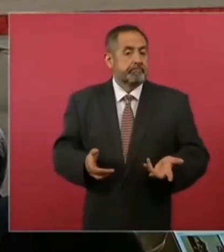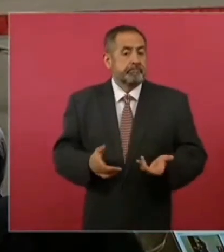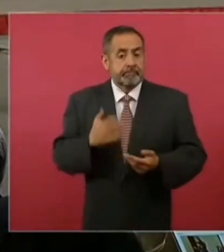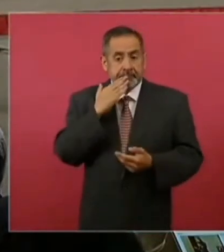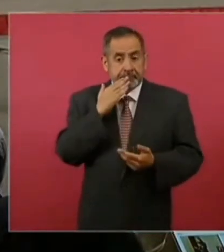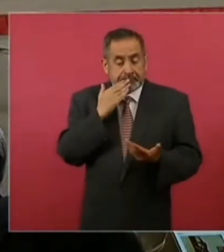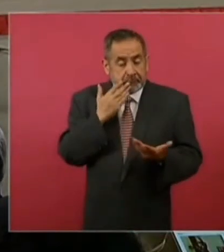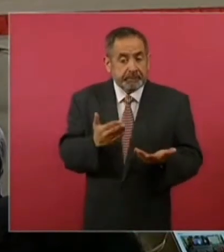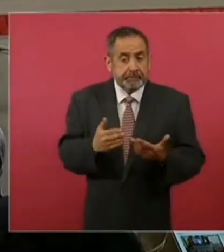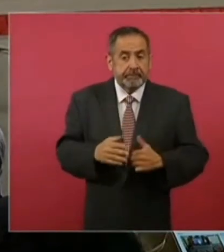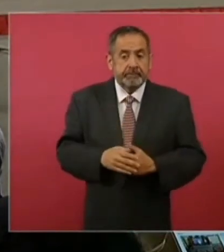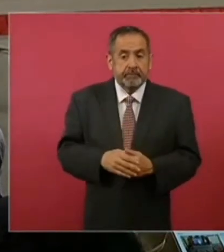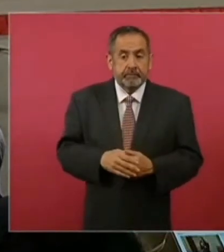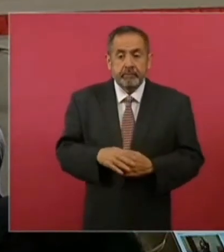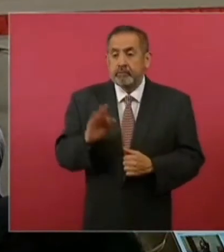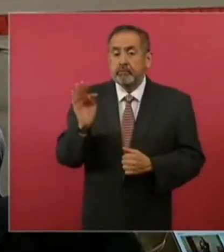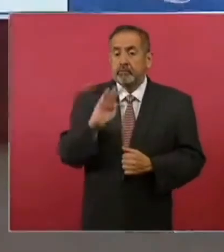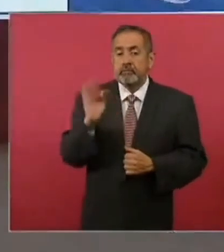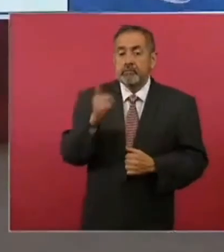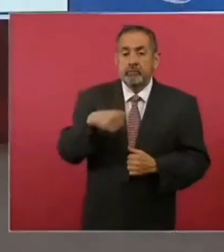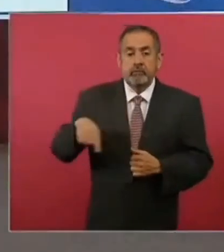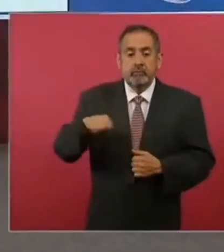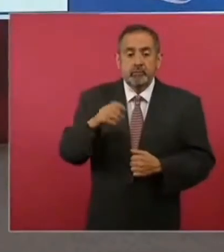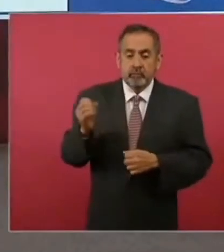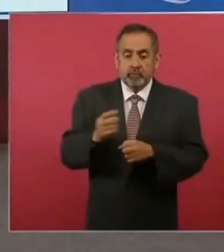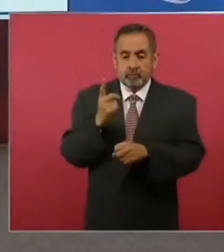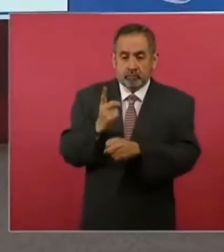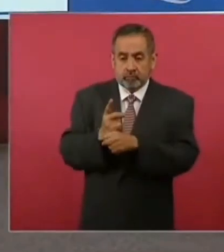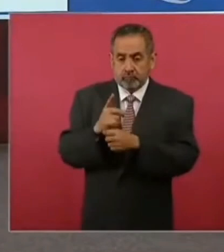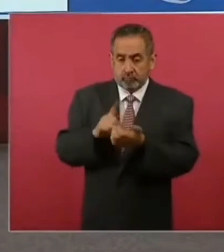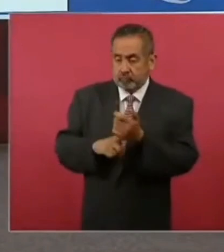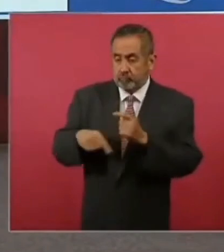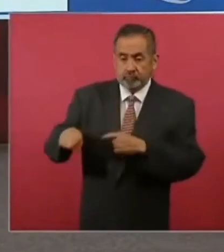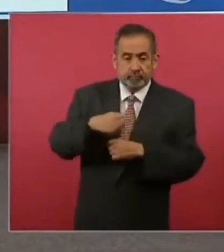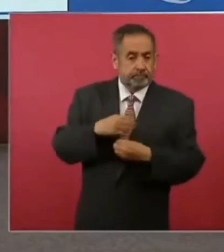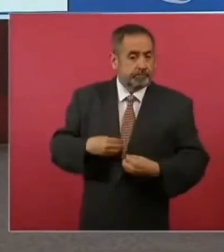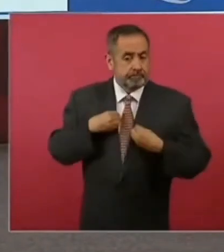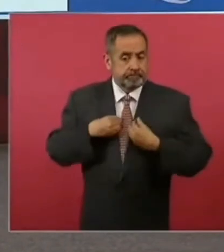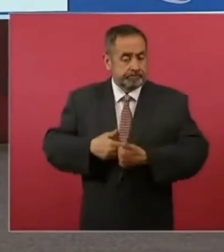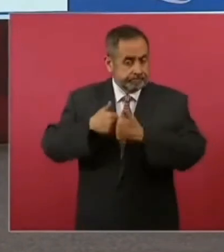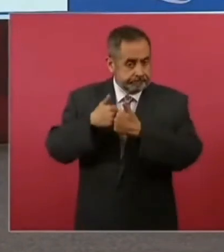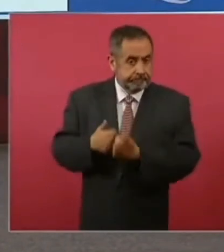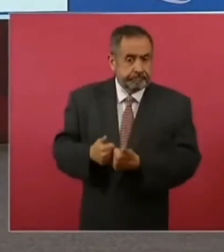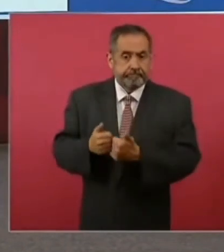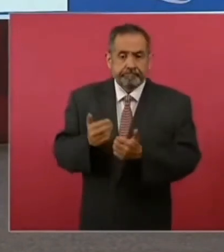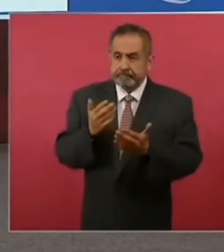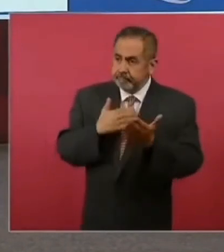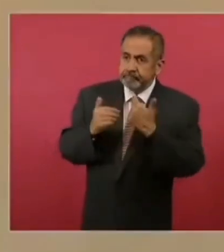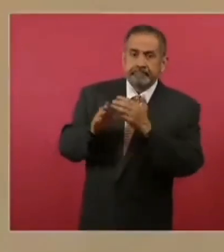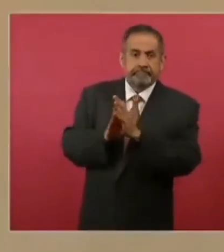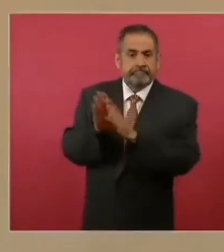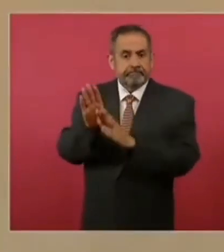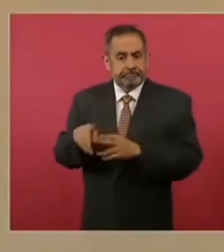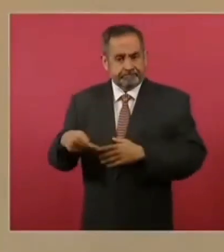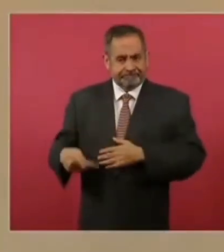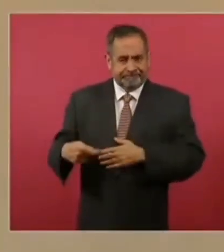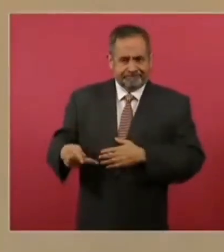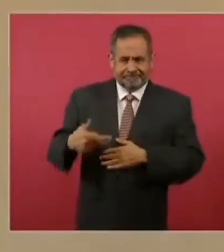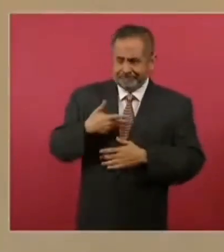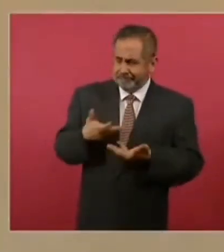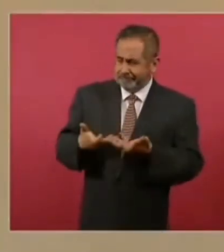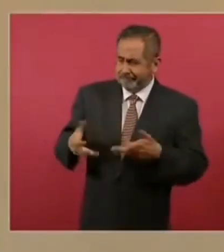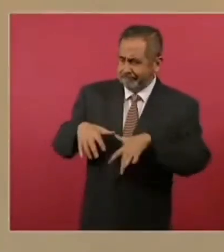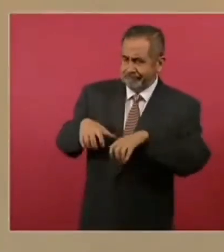éxito. Si alguien tiene una oportunidad de tener calidad de vida, tiene una esperanza de desarrollarse en su tierra,